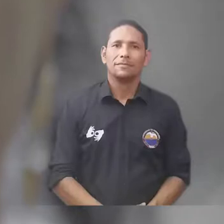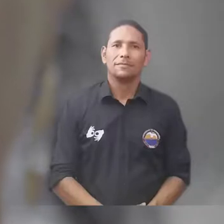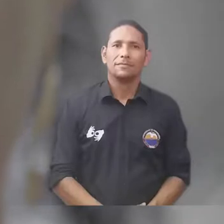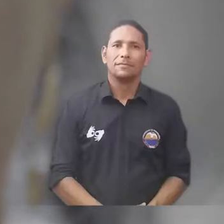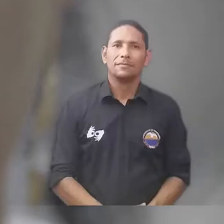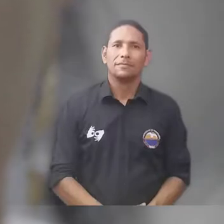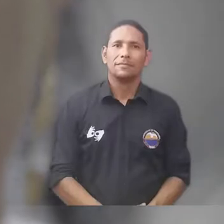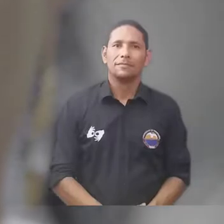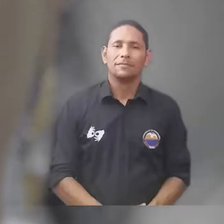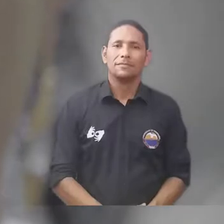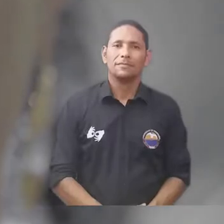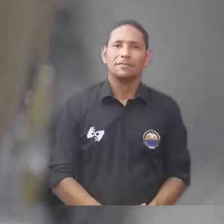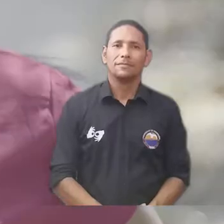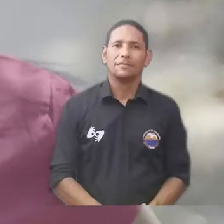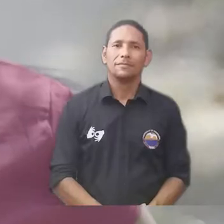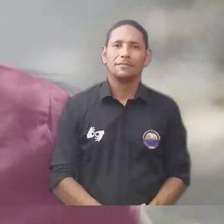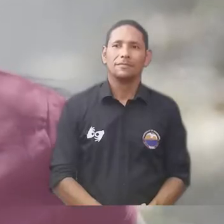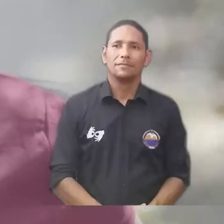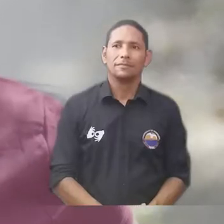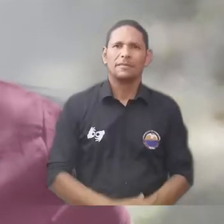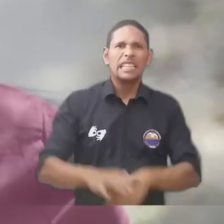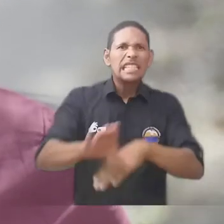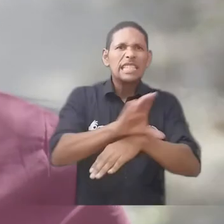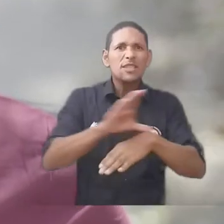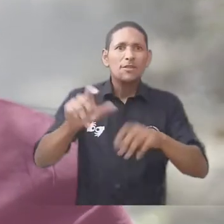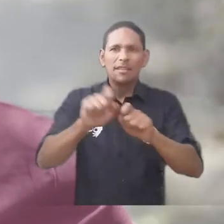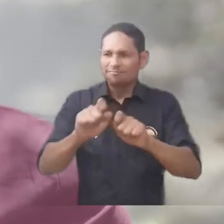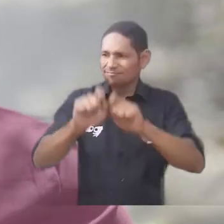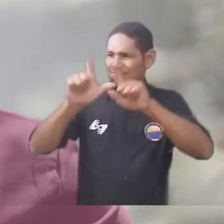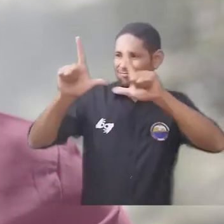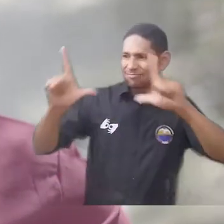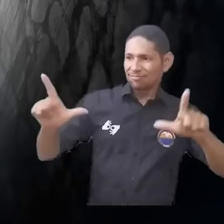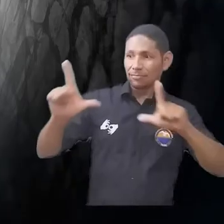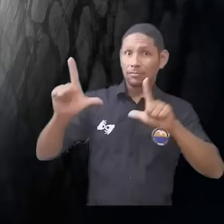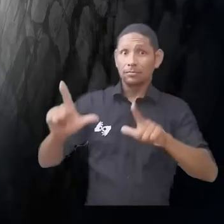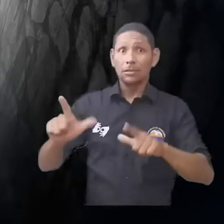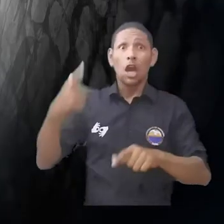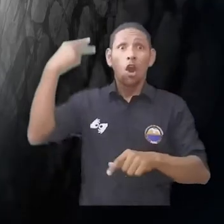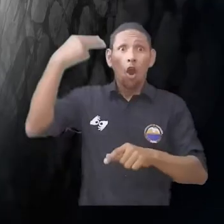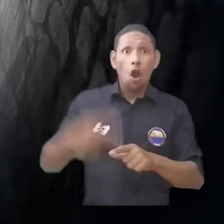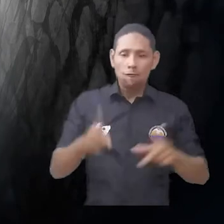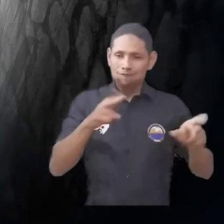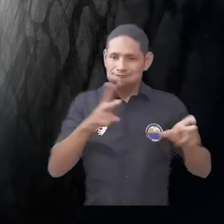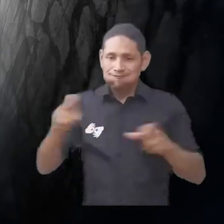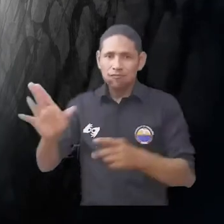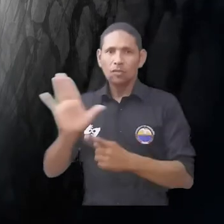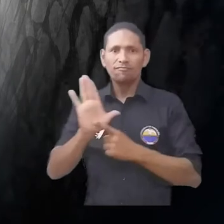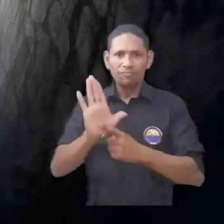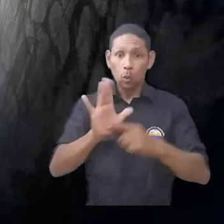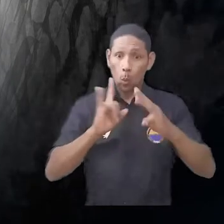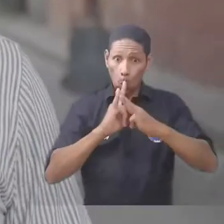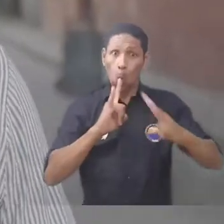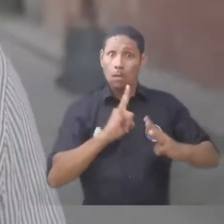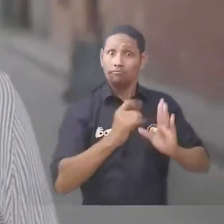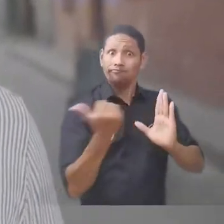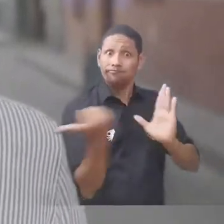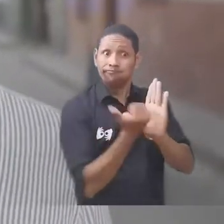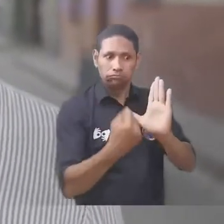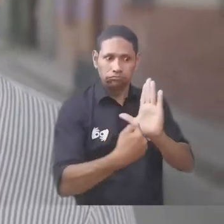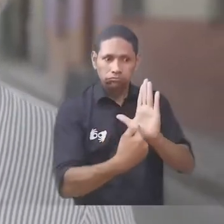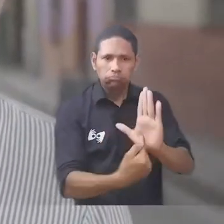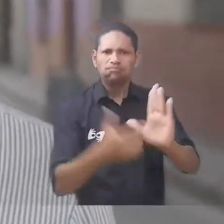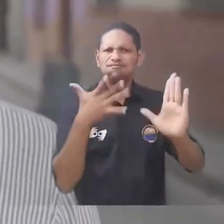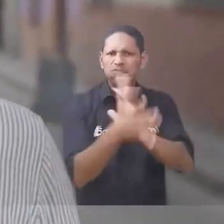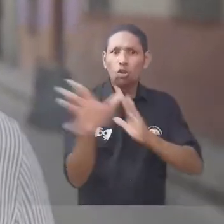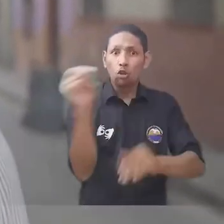Ciudad Pantalla, la serie documental con el sello Uni Magdalena que explora la producción del contenido audiovisual del Caribe colombiano y que ha